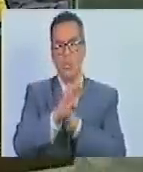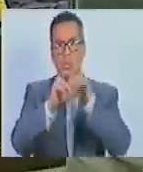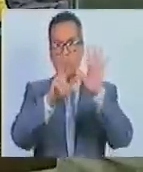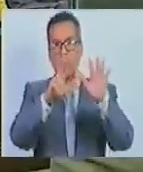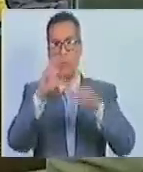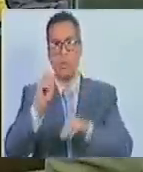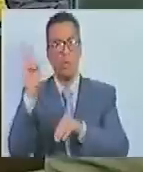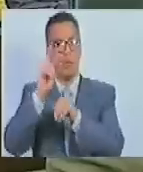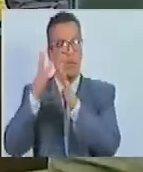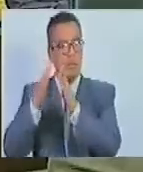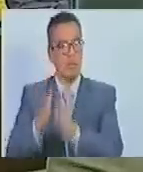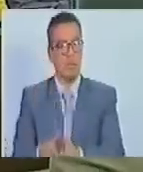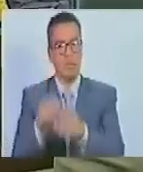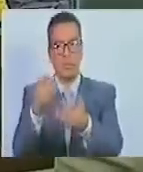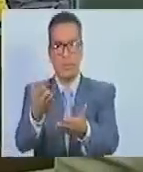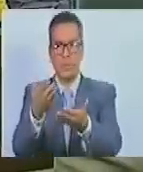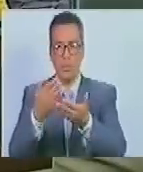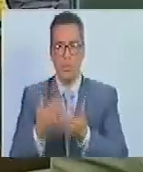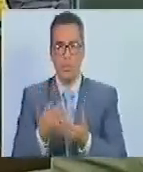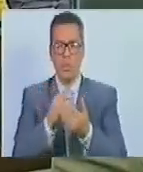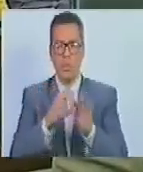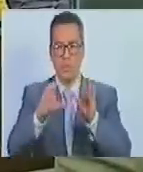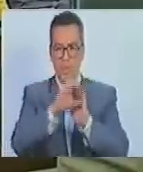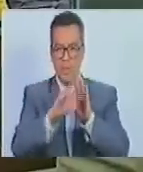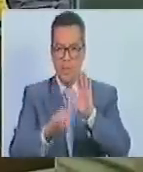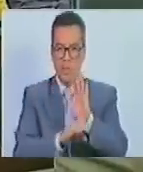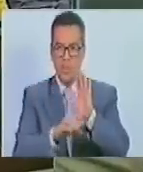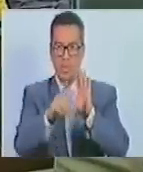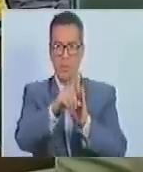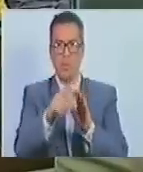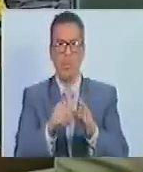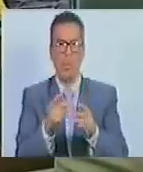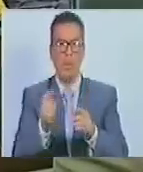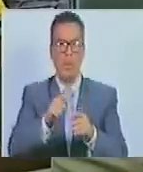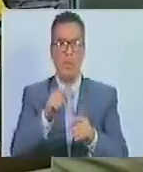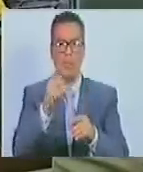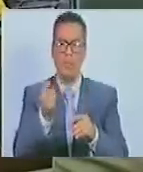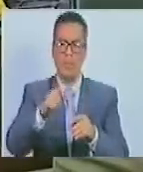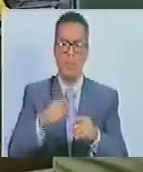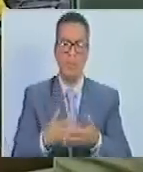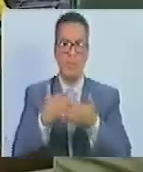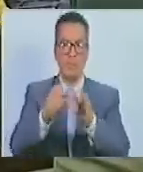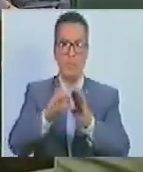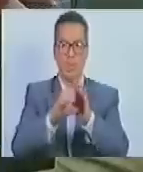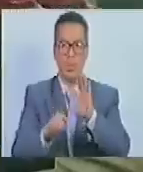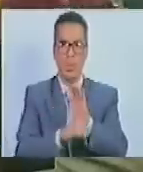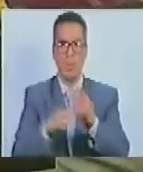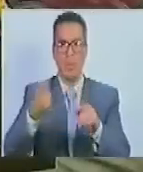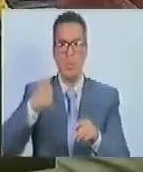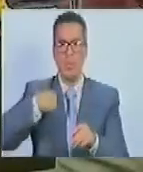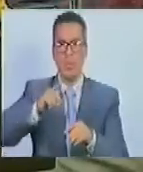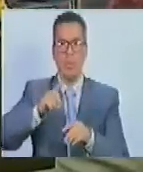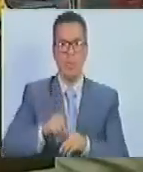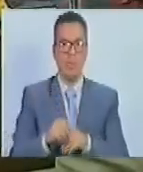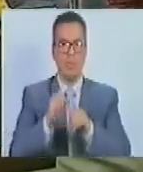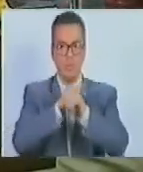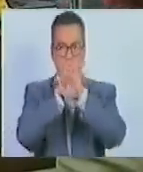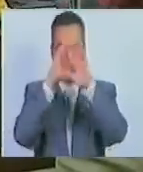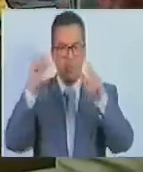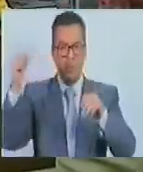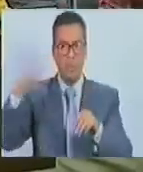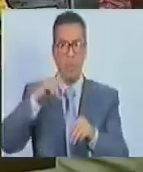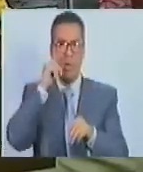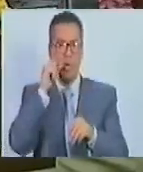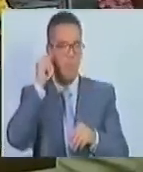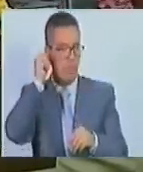480 venezolanos reciben el certificado, pero mucho más que el certificado, se encuentran con la luz. Hombres y